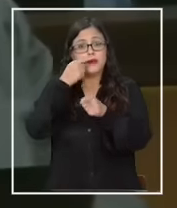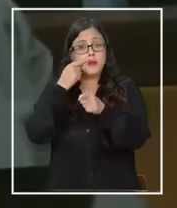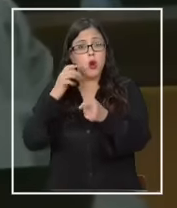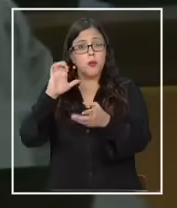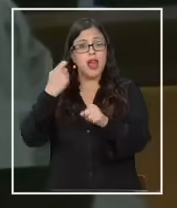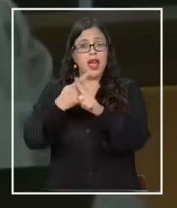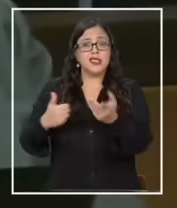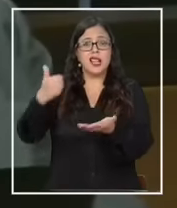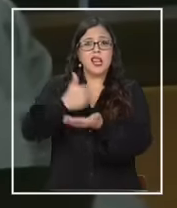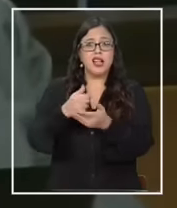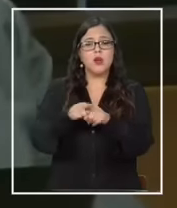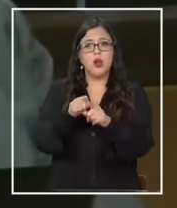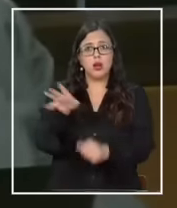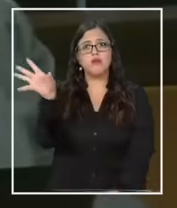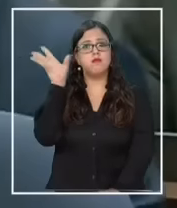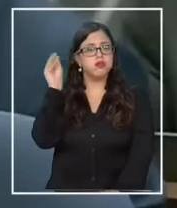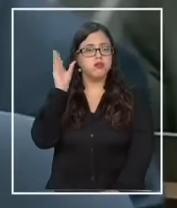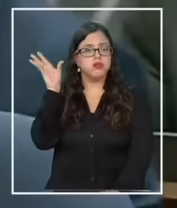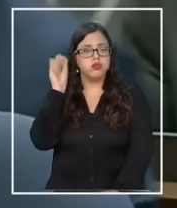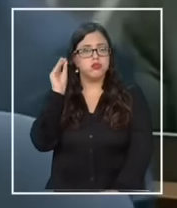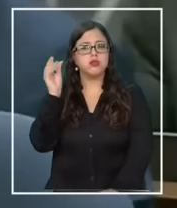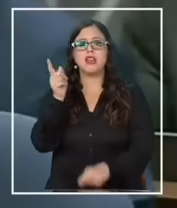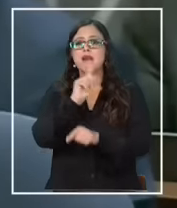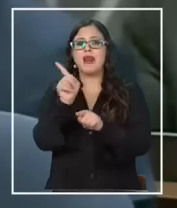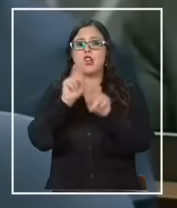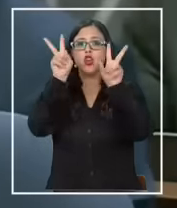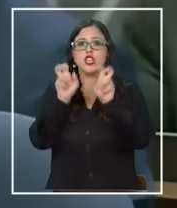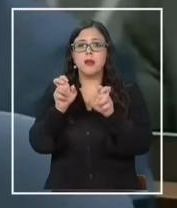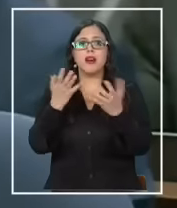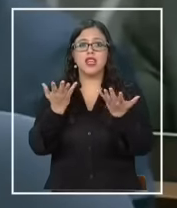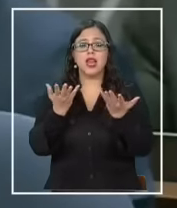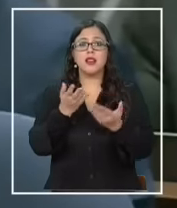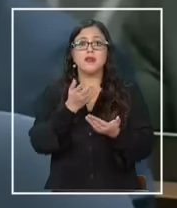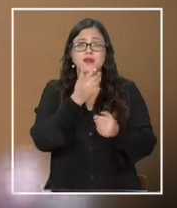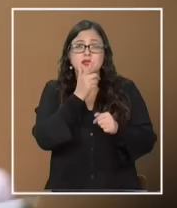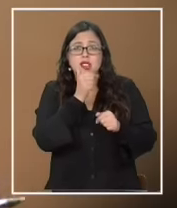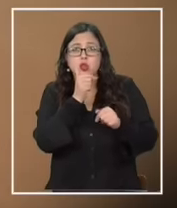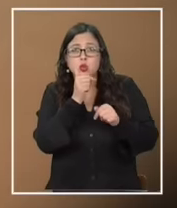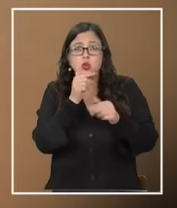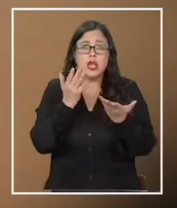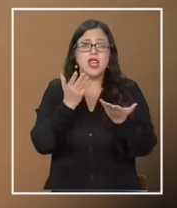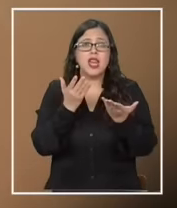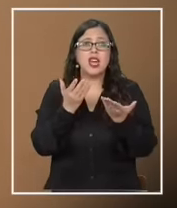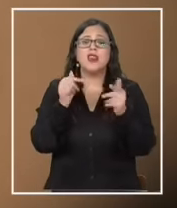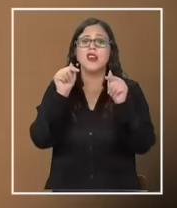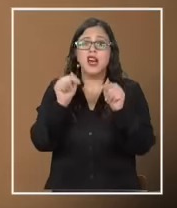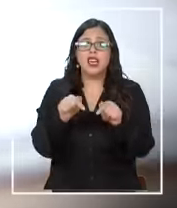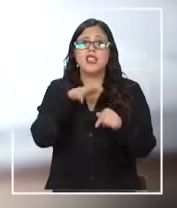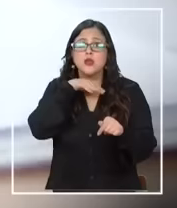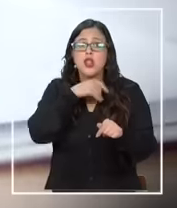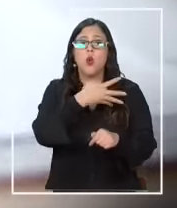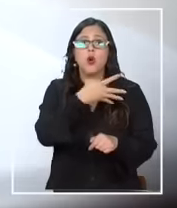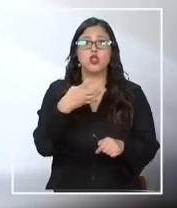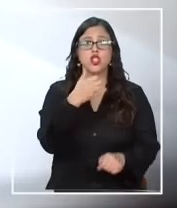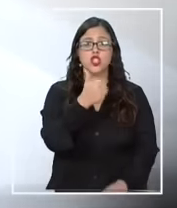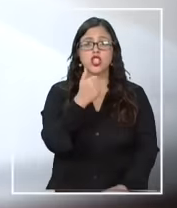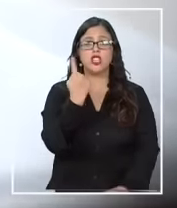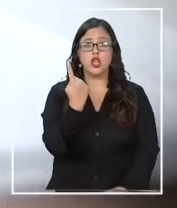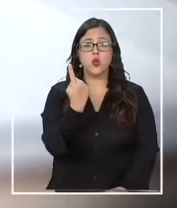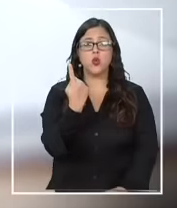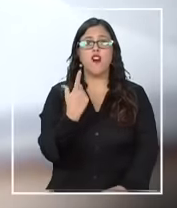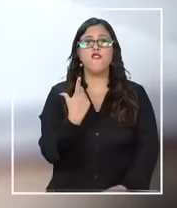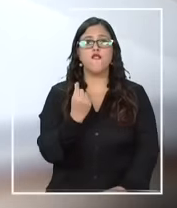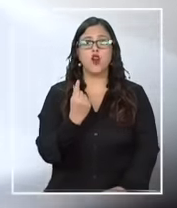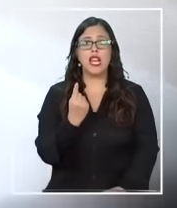en su contra. Según el fiscal, para no levantar sospechas, se utilizaron en este escándalo 461 boletas de honorarios y